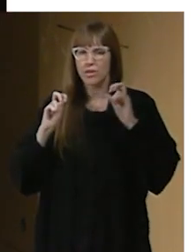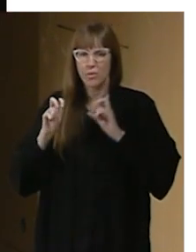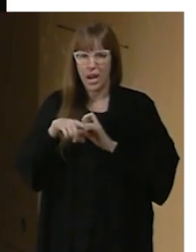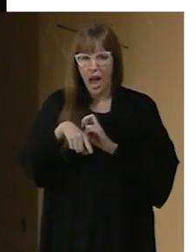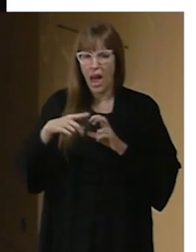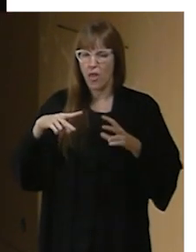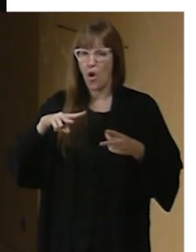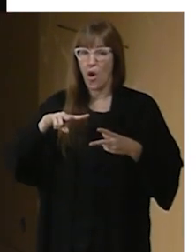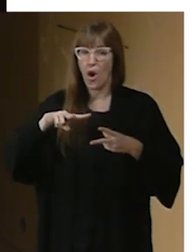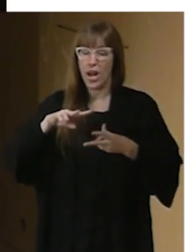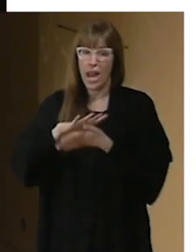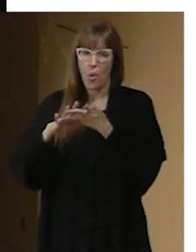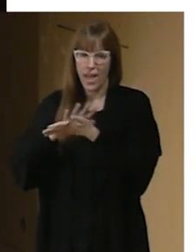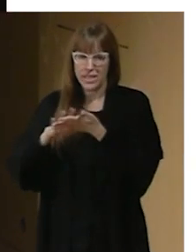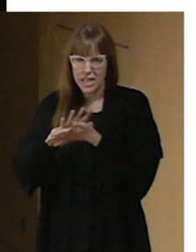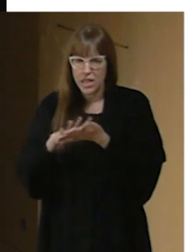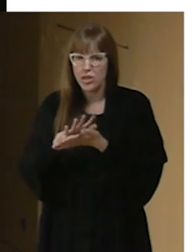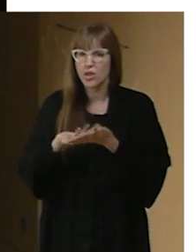performance tienen tours